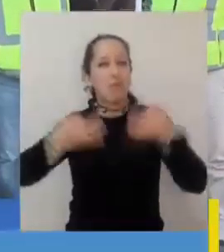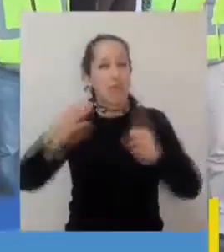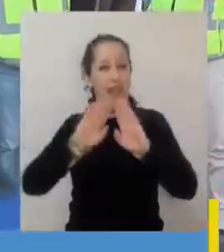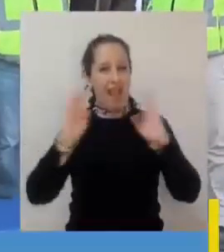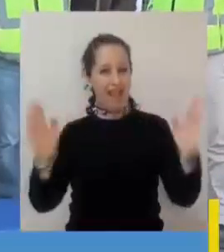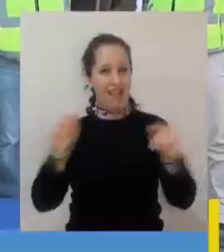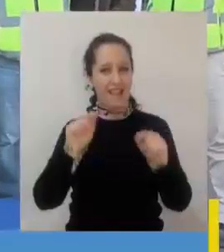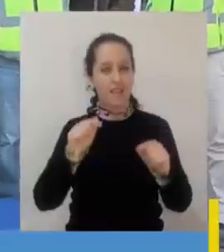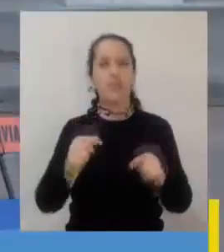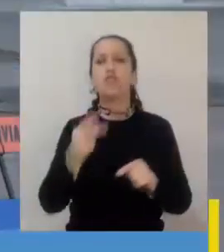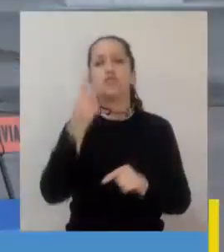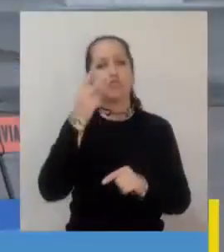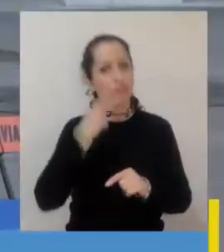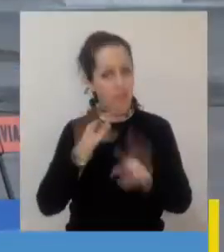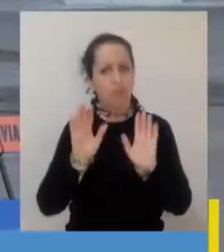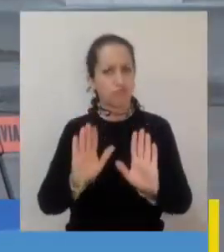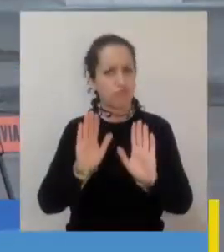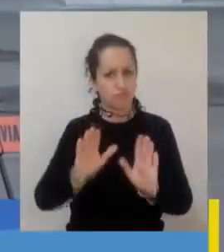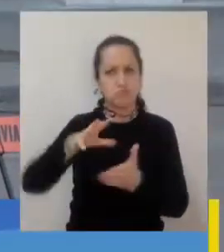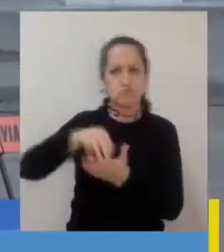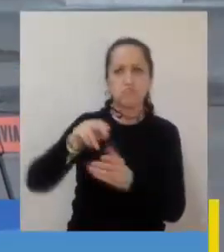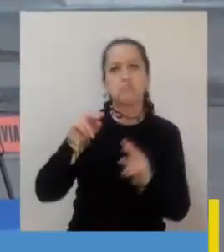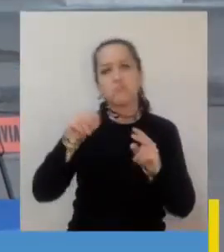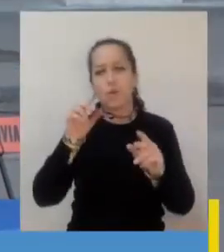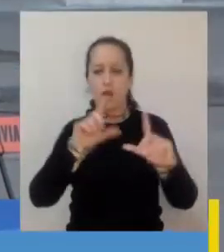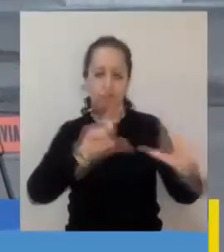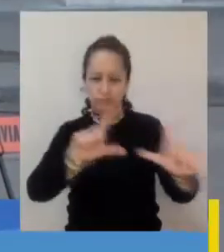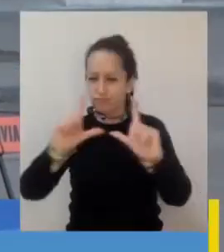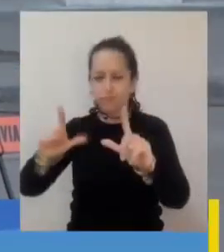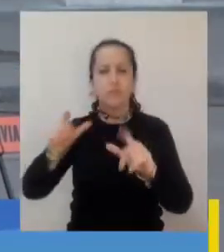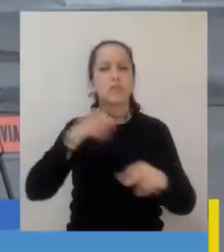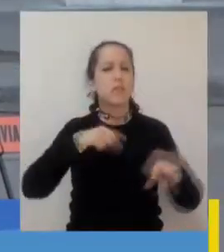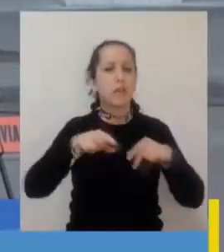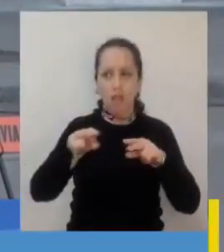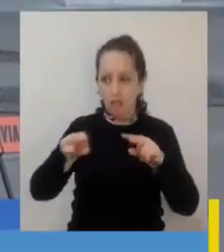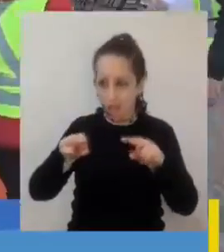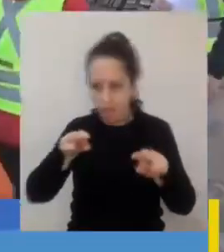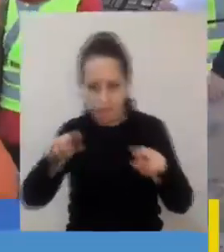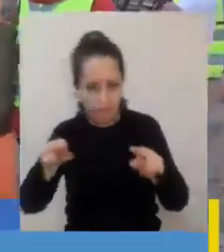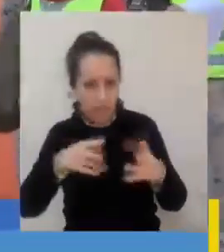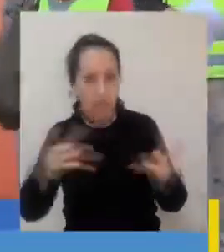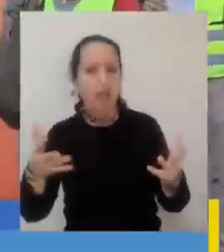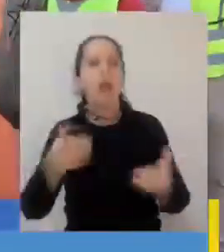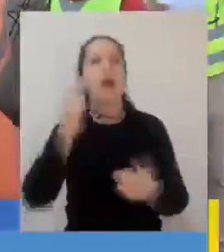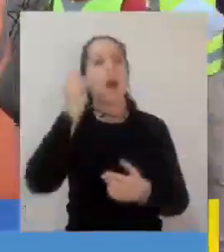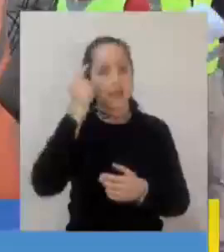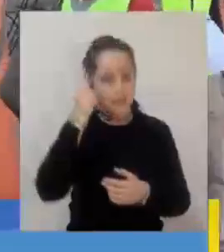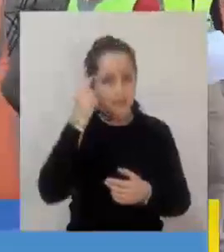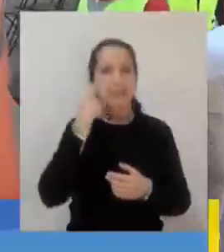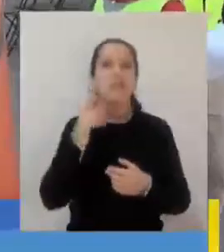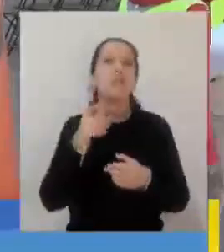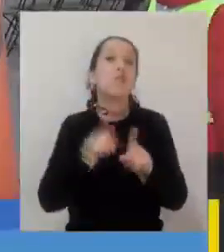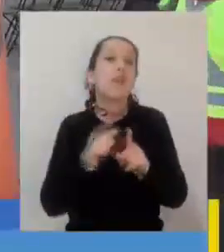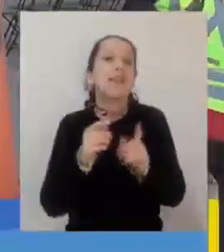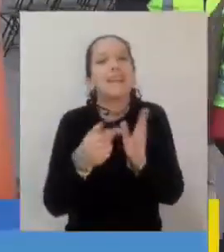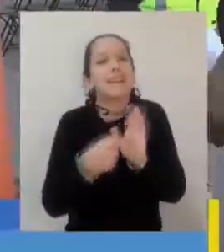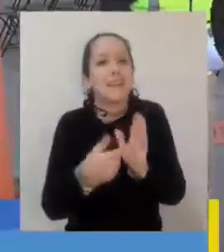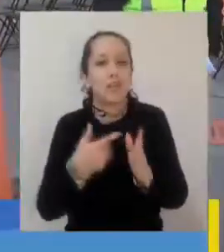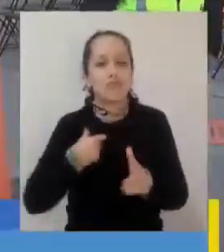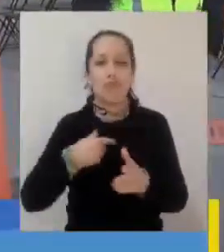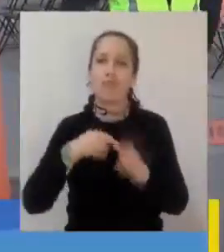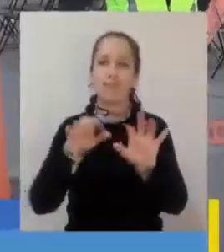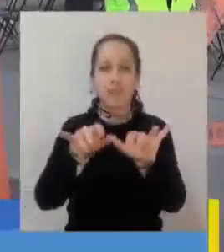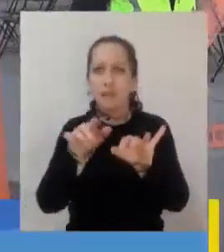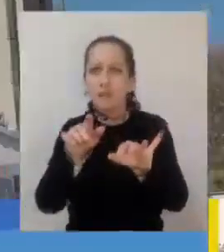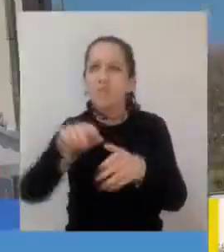mantuvo durante dos días en un espacio para adherir al compromiso vital a través de una firma virtual para comprometerse con la iniciativa